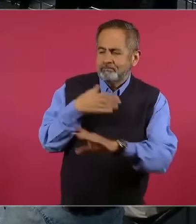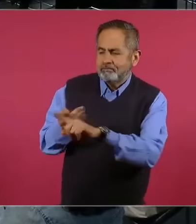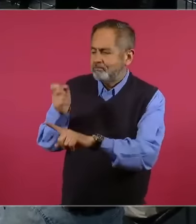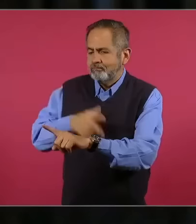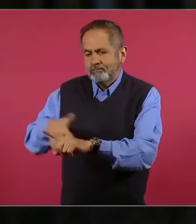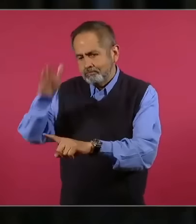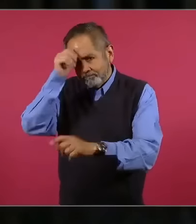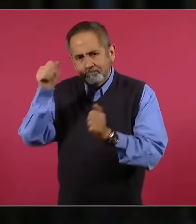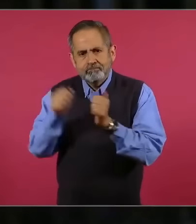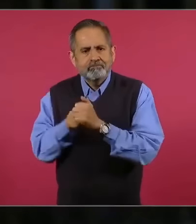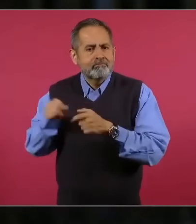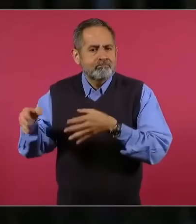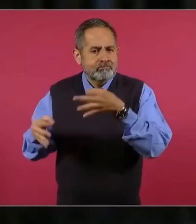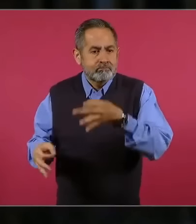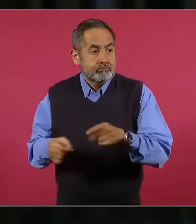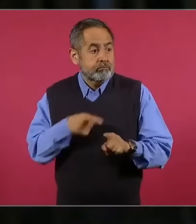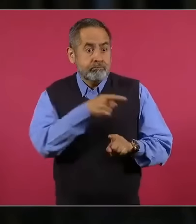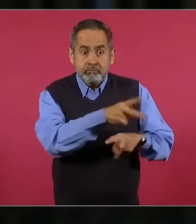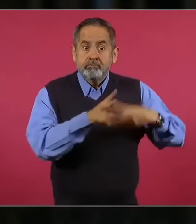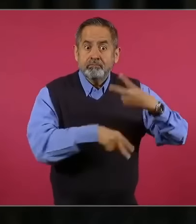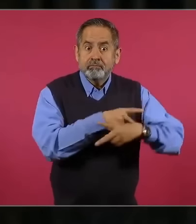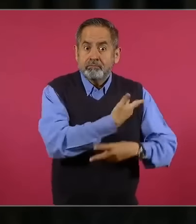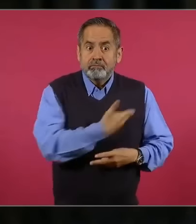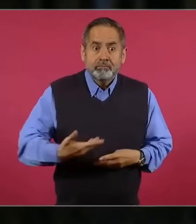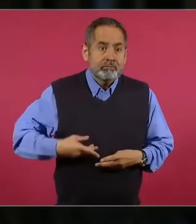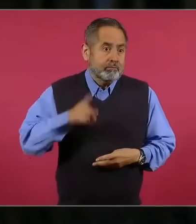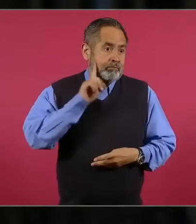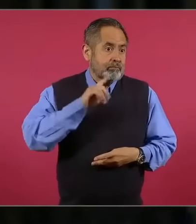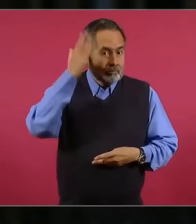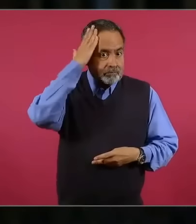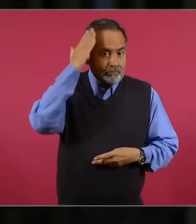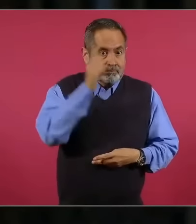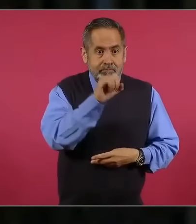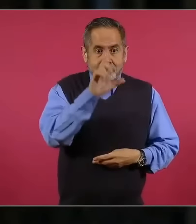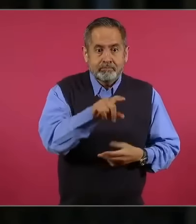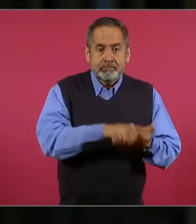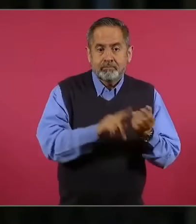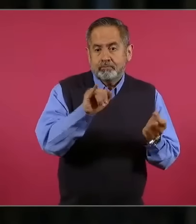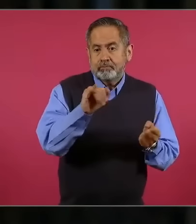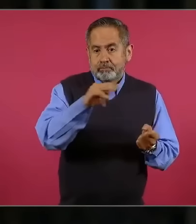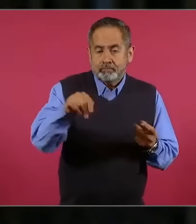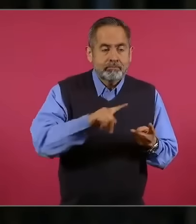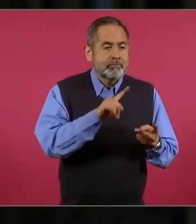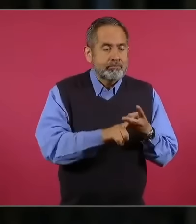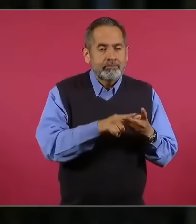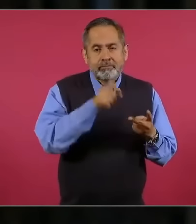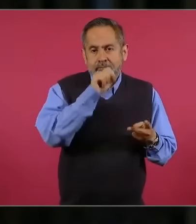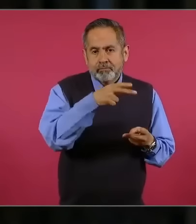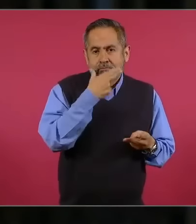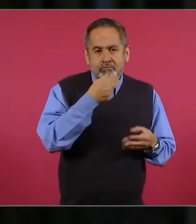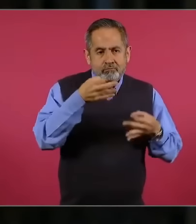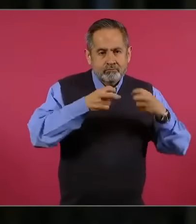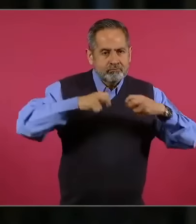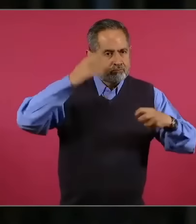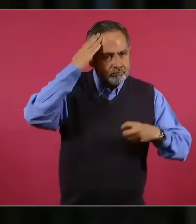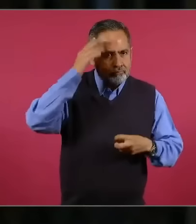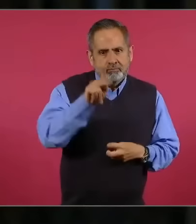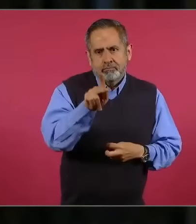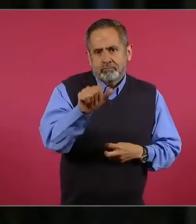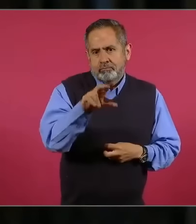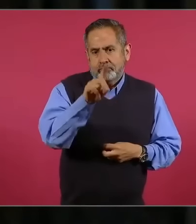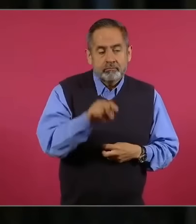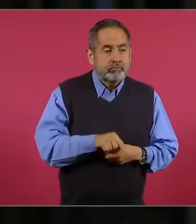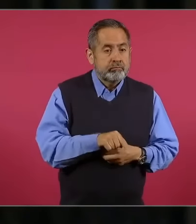ahora ya estuvo presente ahí la presidenta de la Corte, la ministra Piña, así como el ministro Jorge Pardo. Pero ella habló ahí de que